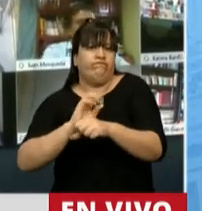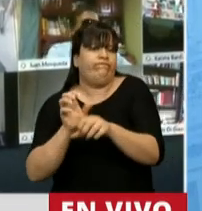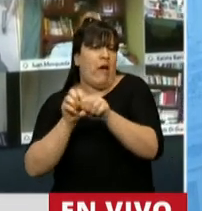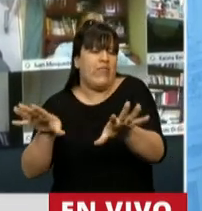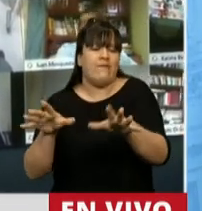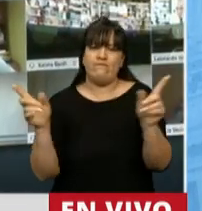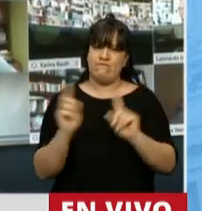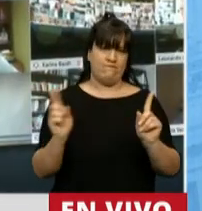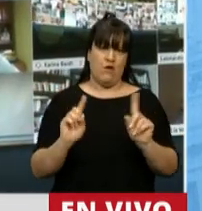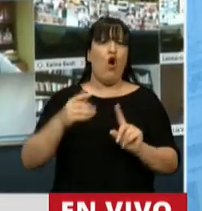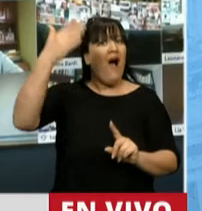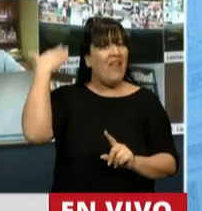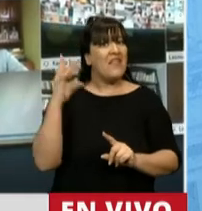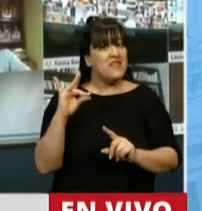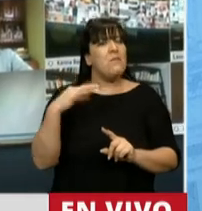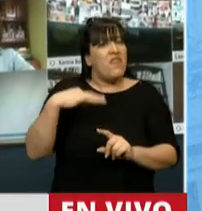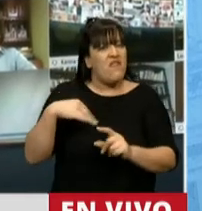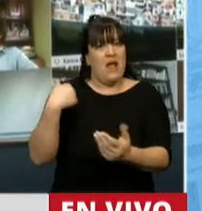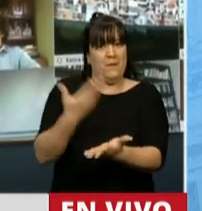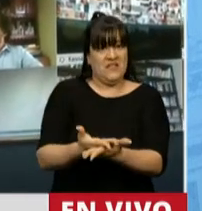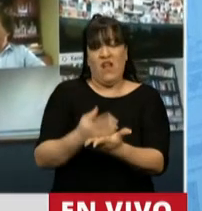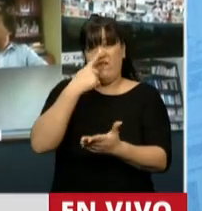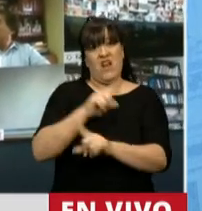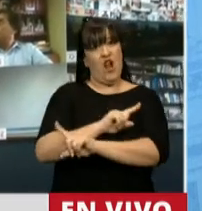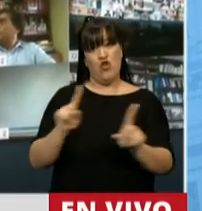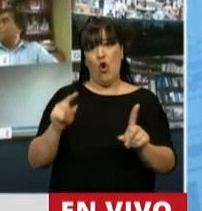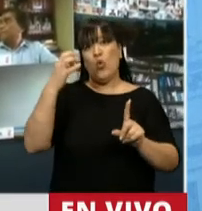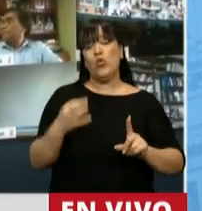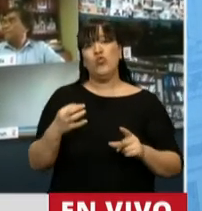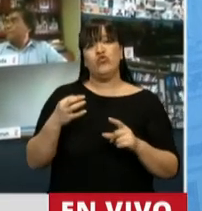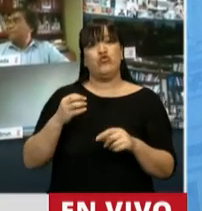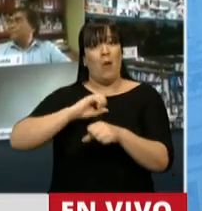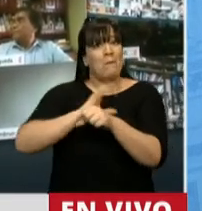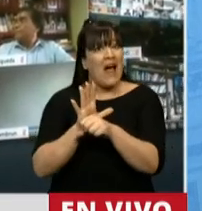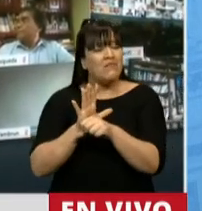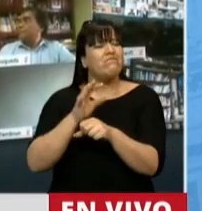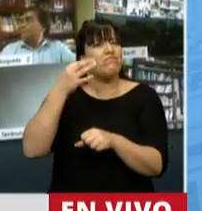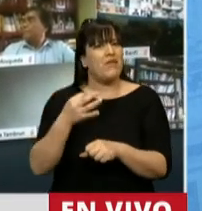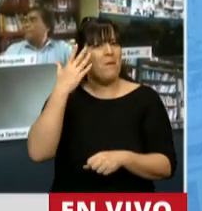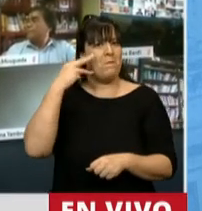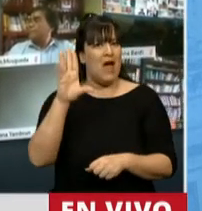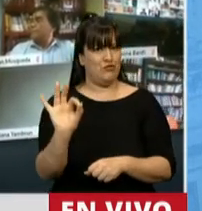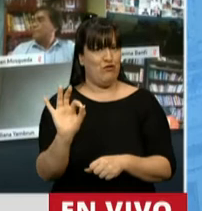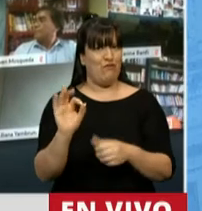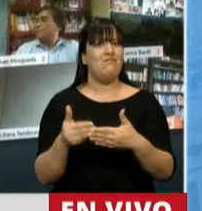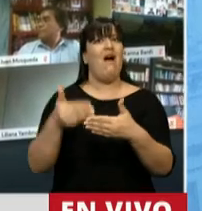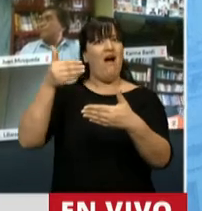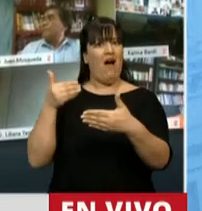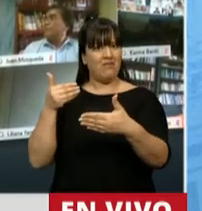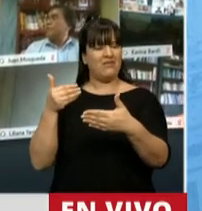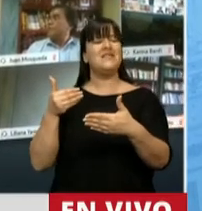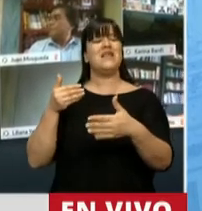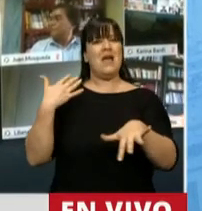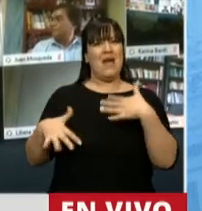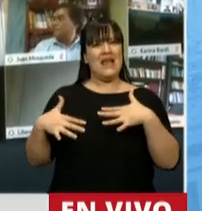presupuesto se debió presentar en diciembre y la situación de la pandemia empezó en marzo, después de la votación de la emergencia